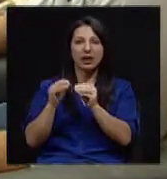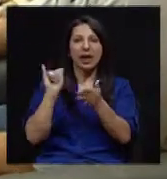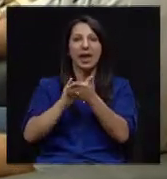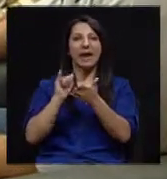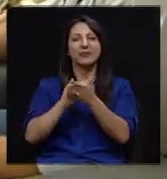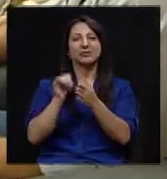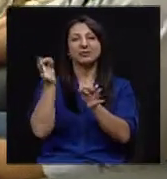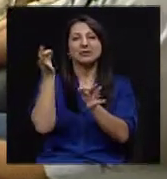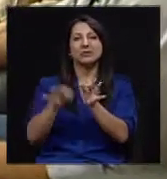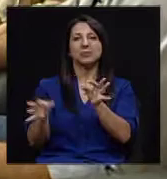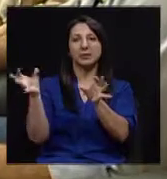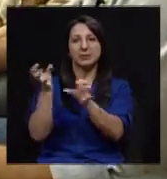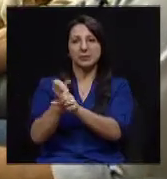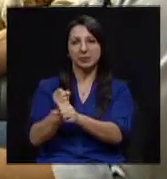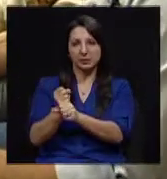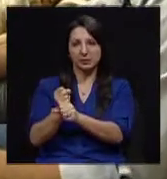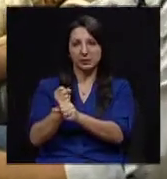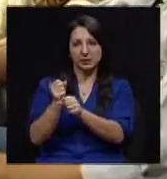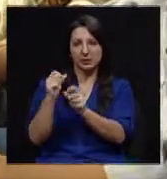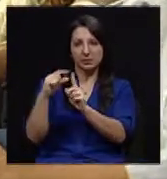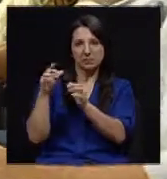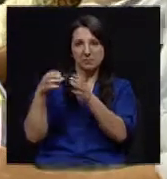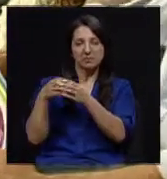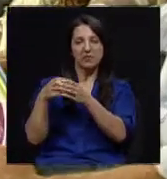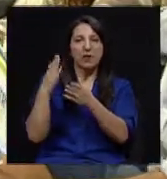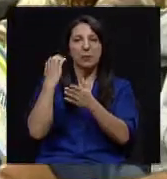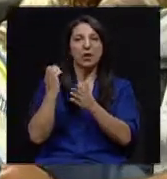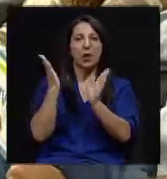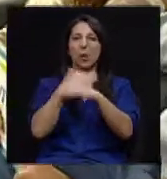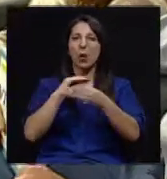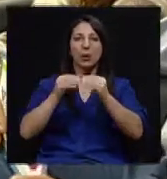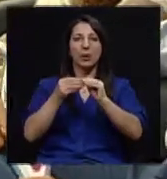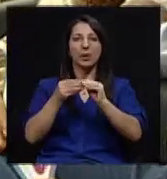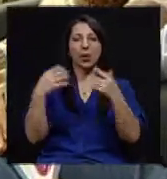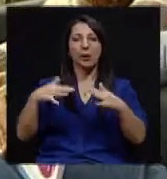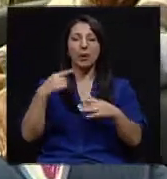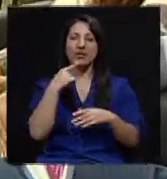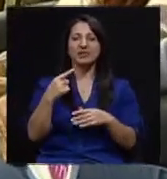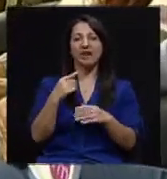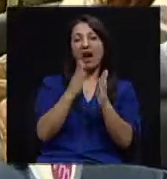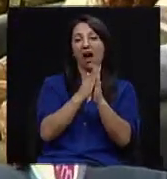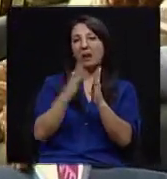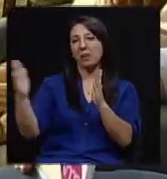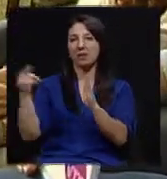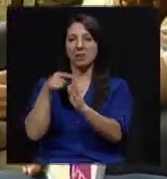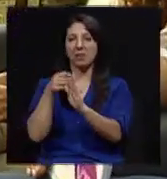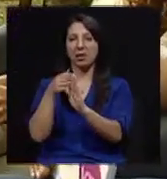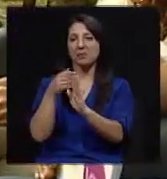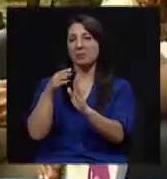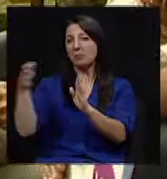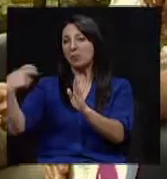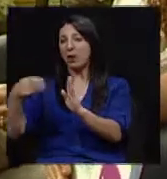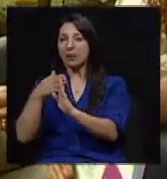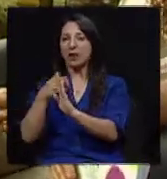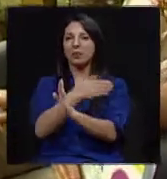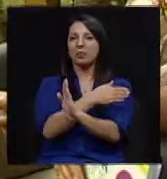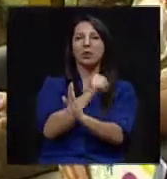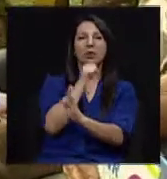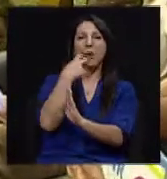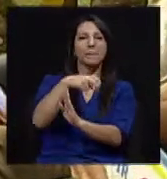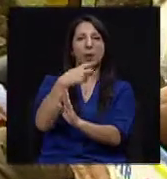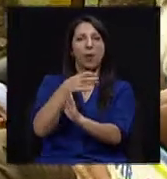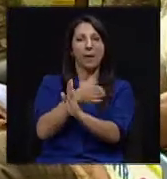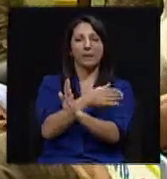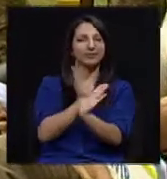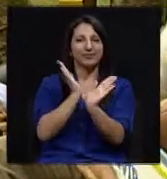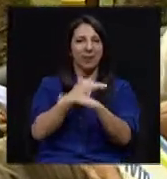sobresimplificación al problema. Porque no hay un número mágico que uno diga, de aquí para arriba hay problema, de aquí para abajo no